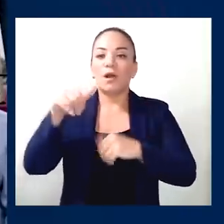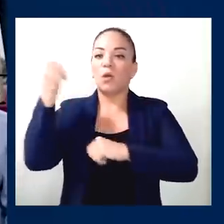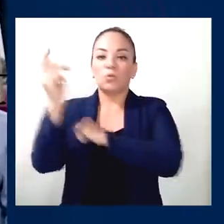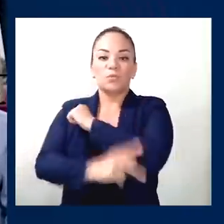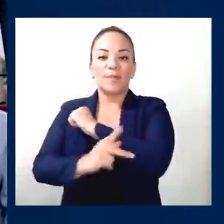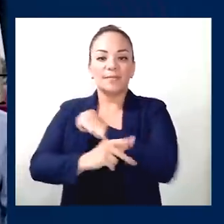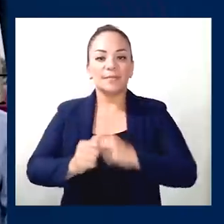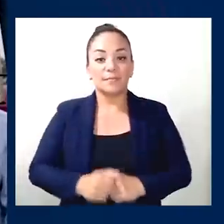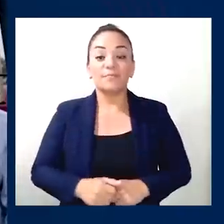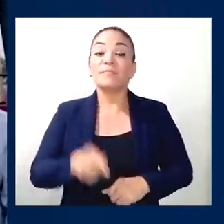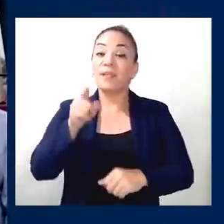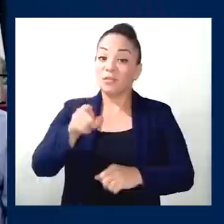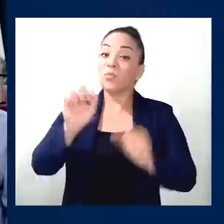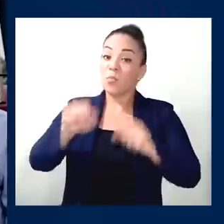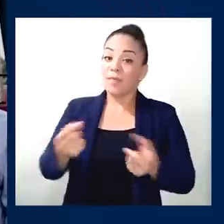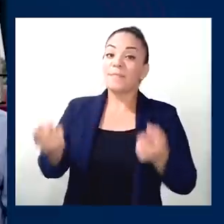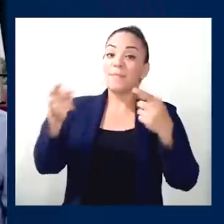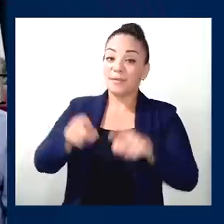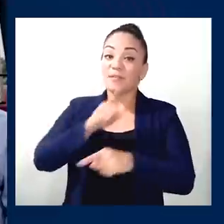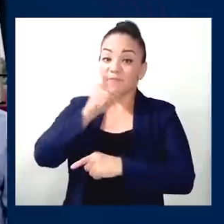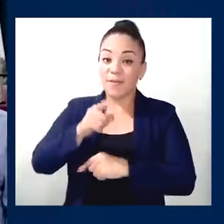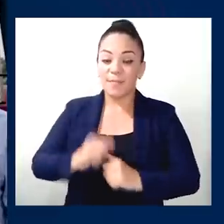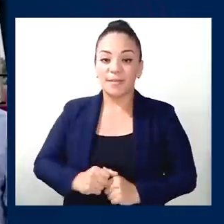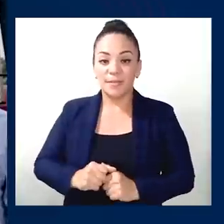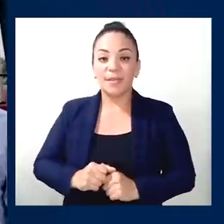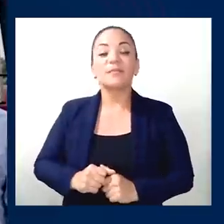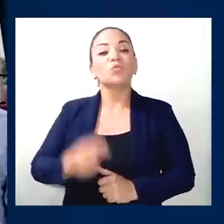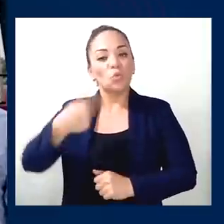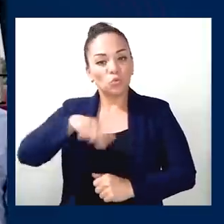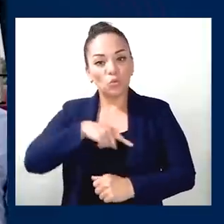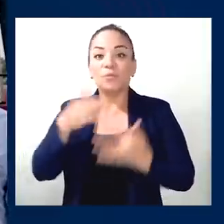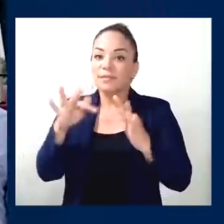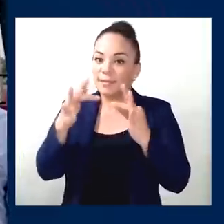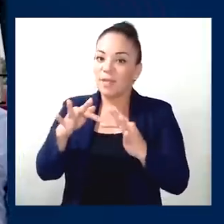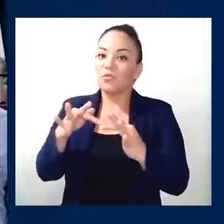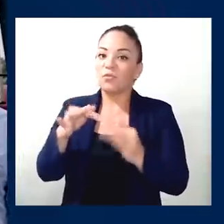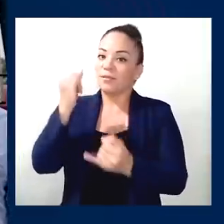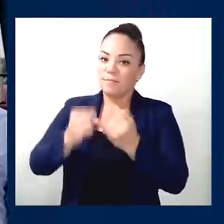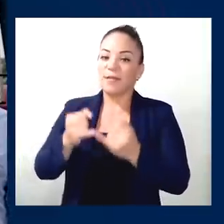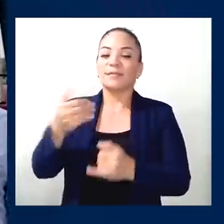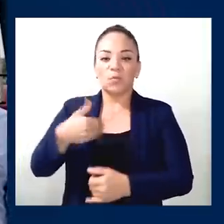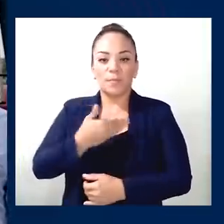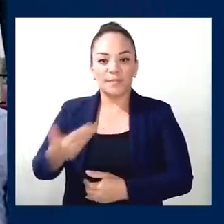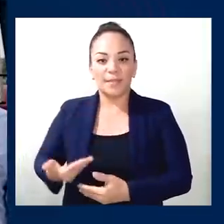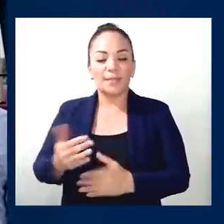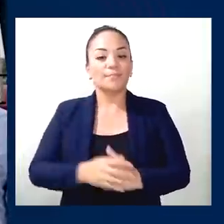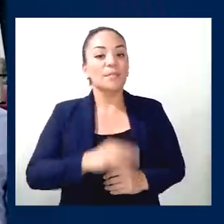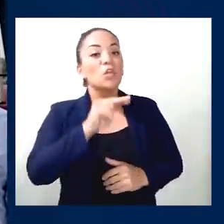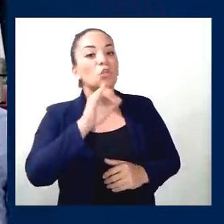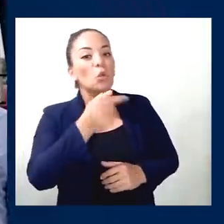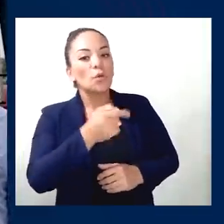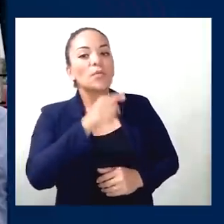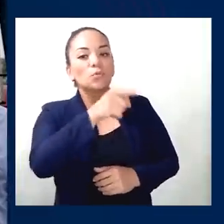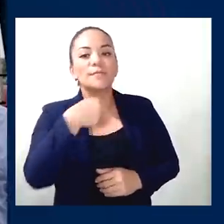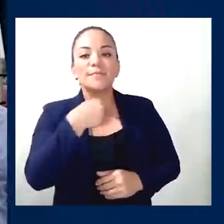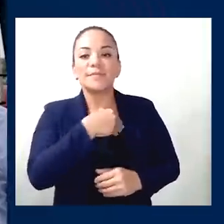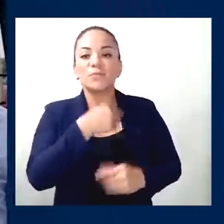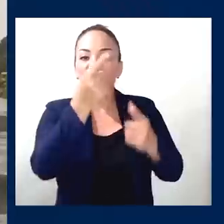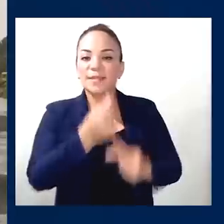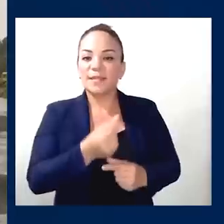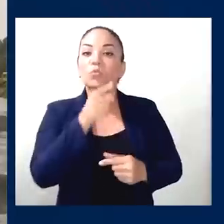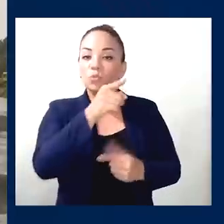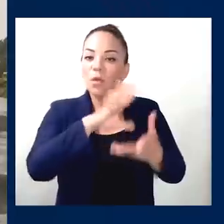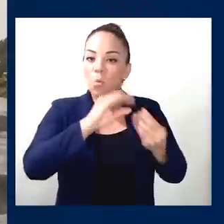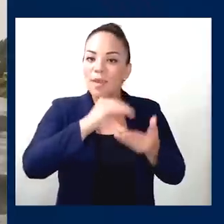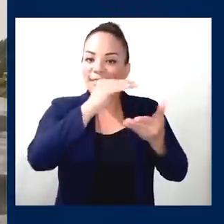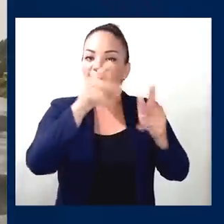a nuestros pueblos. Es una posibilidad real, señor presidente, y por eso estamos haciendo todo lo posible para que no suceda. Ok, y don Nogui, ministro de Hacienda,